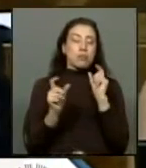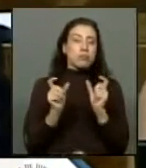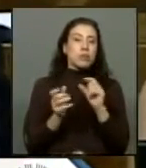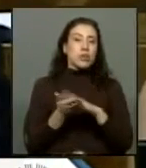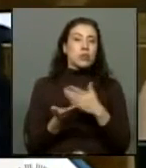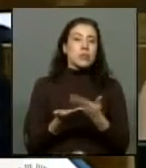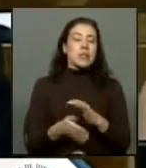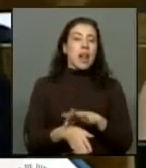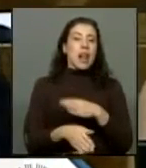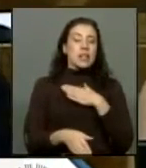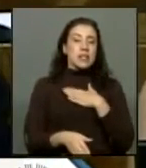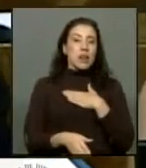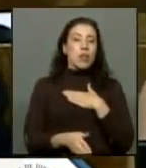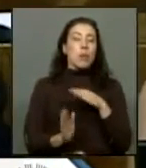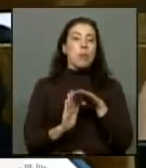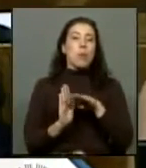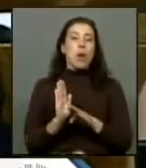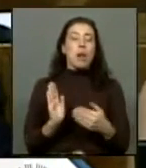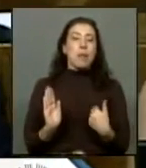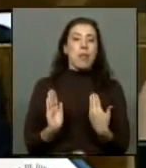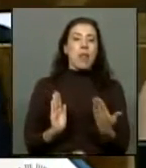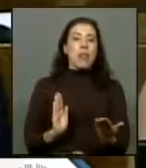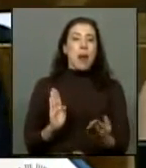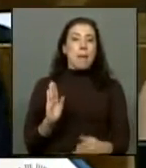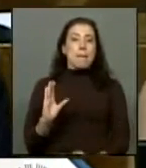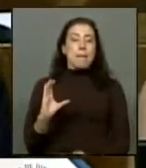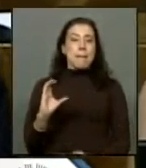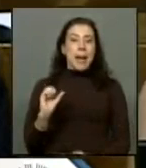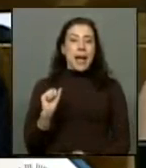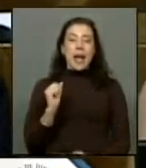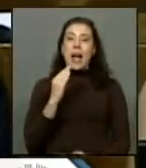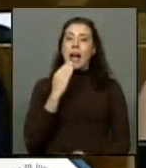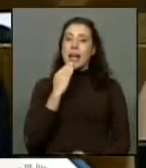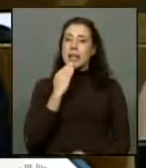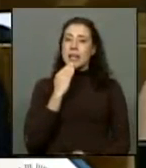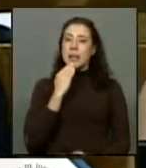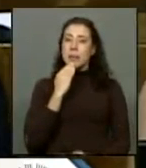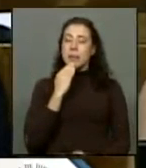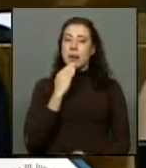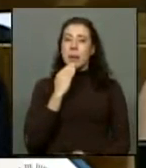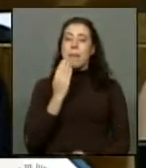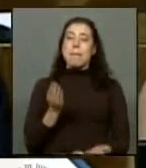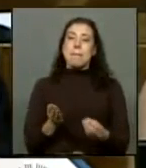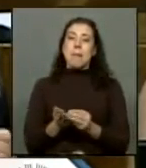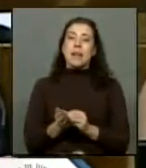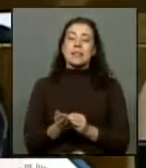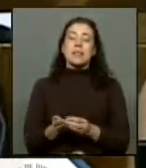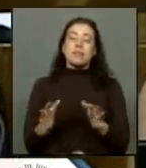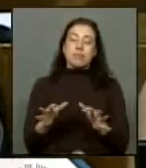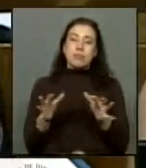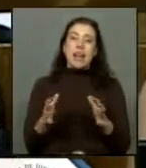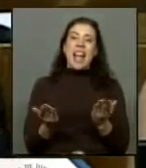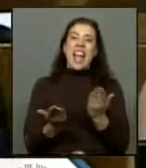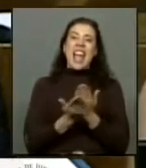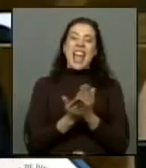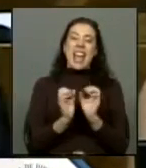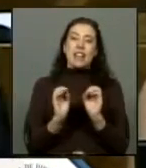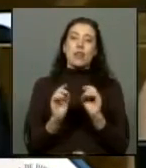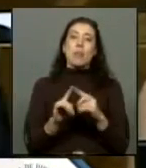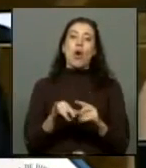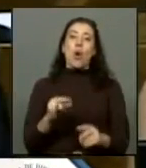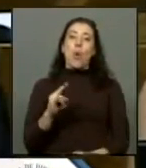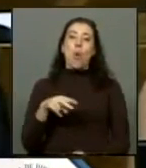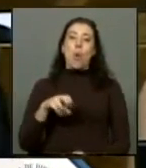Ministerio de Salud, en el programa de otorgamiento de becas, como también de reforzamiento escolar y de mejoramiento escolar a través de la